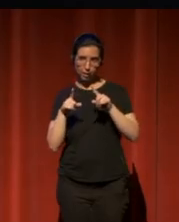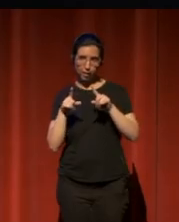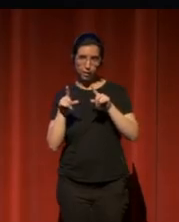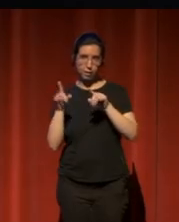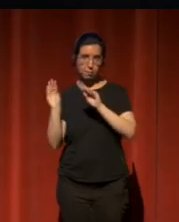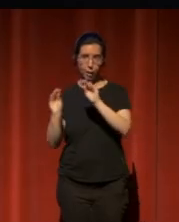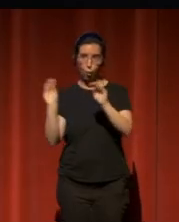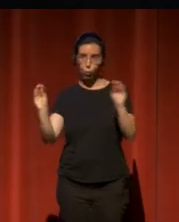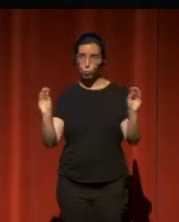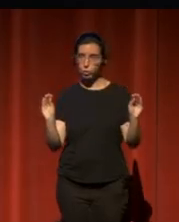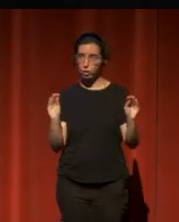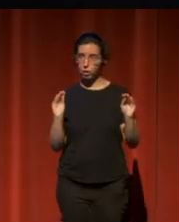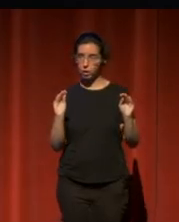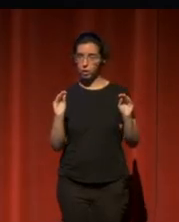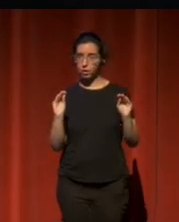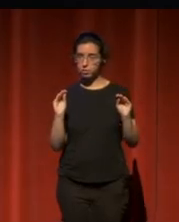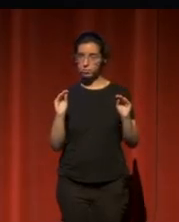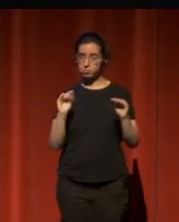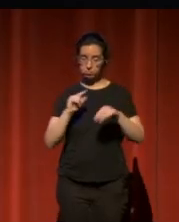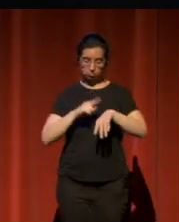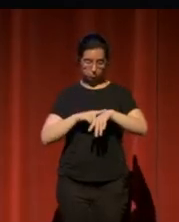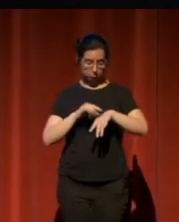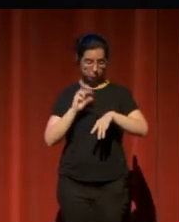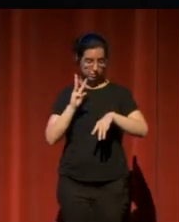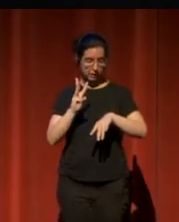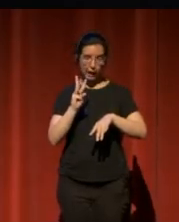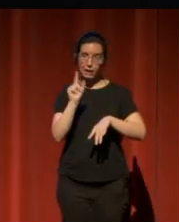Veo que hay tres minutos veintitrés ahora.